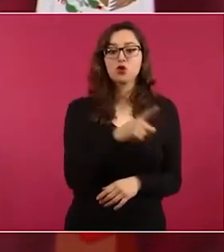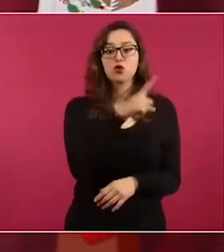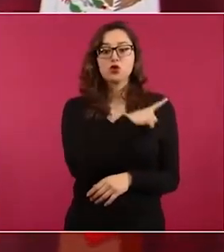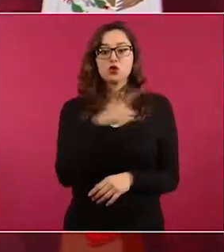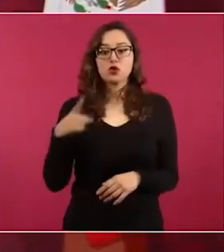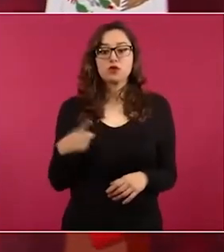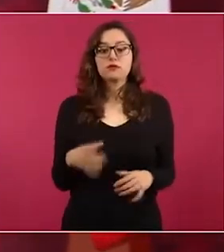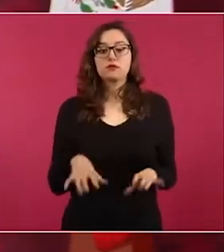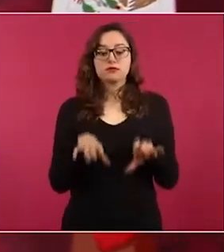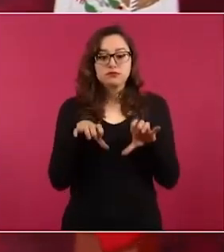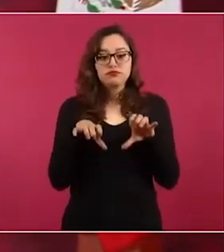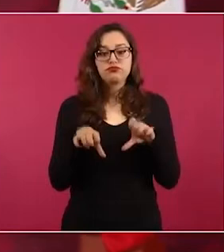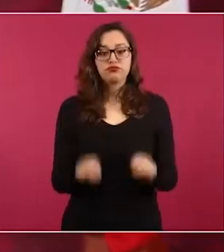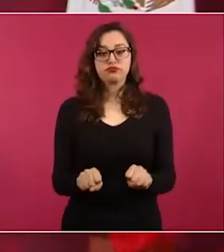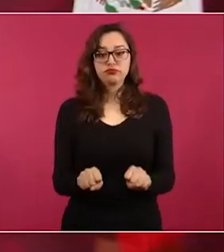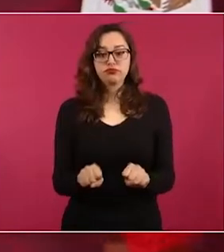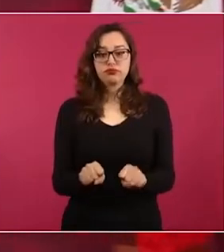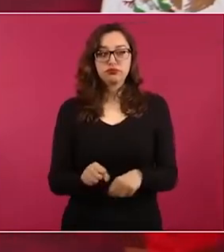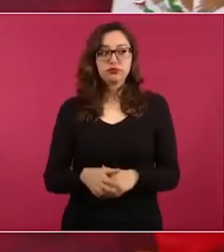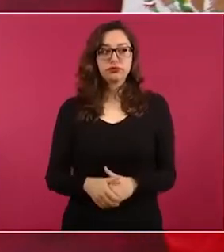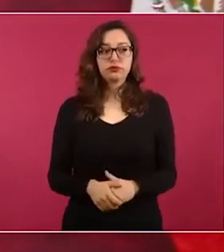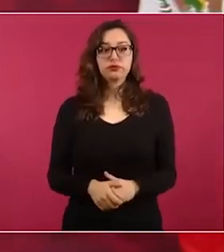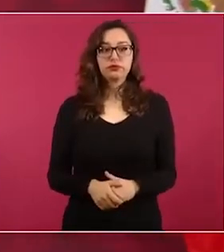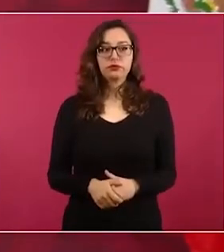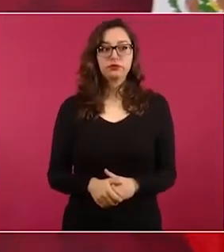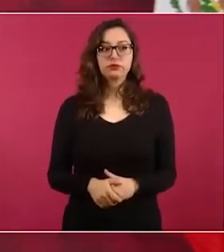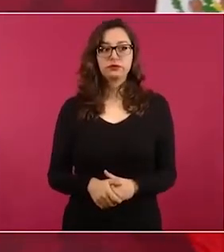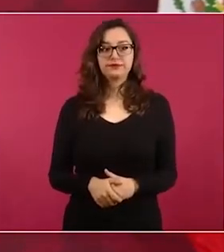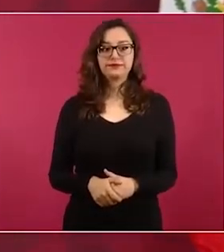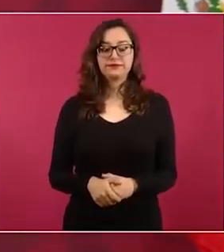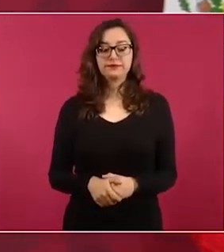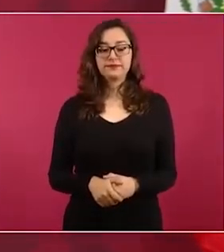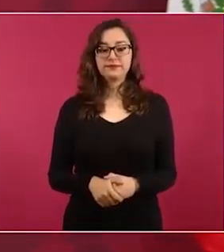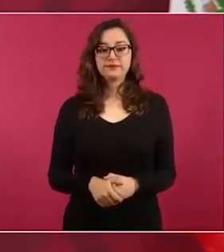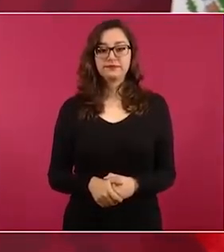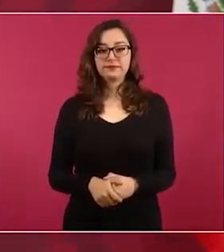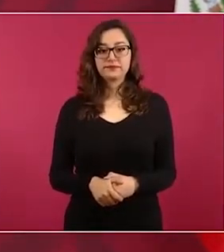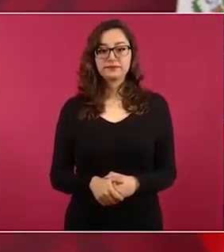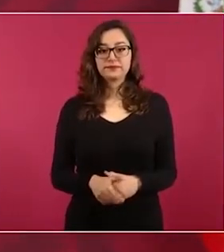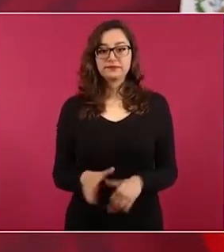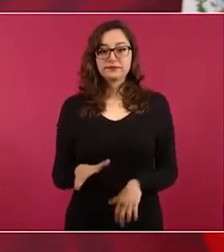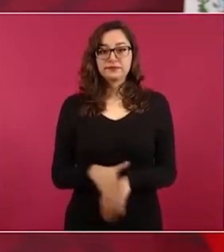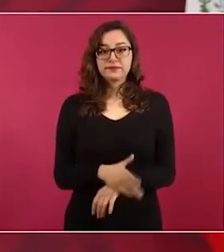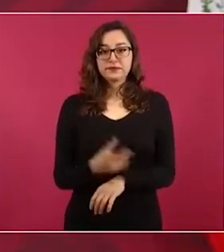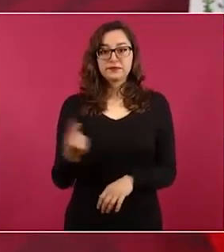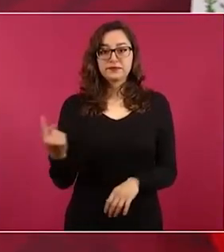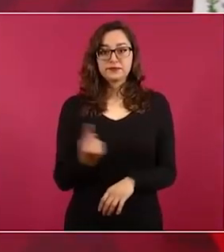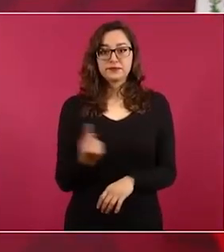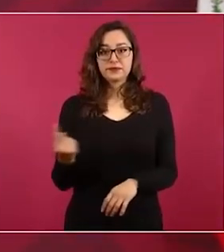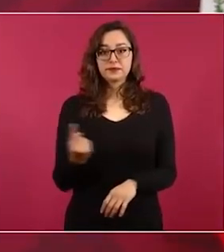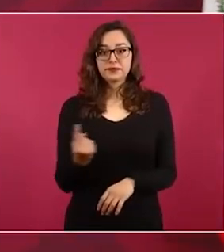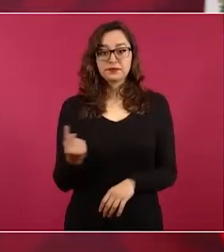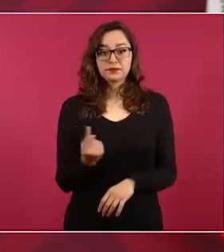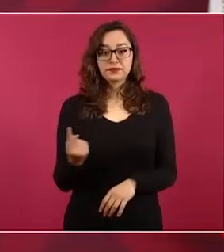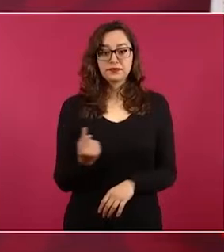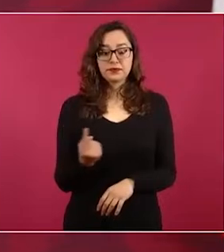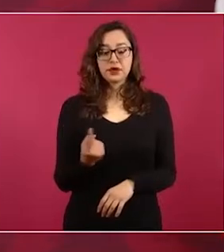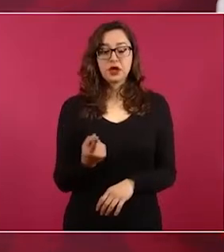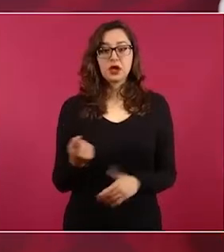no queríamos